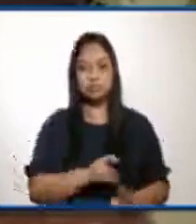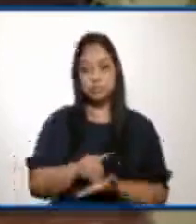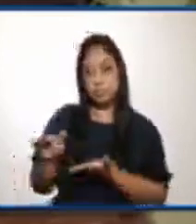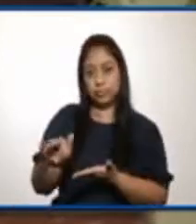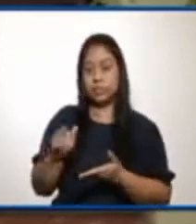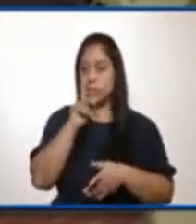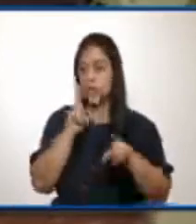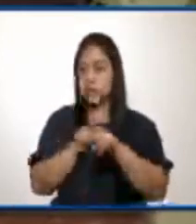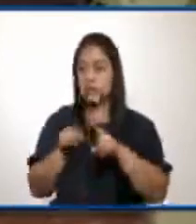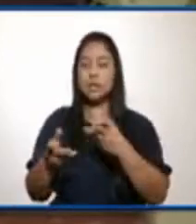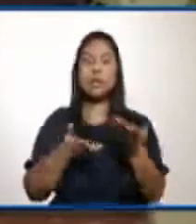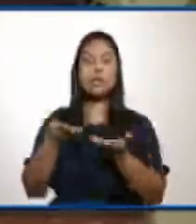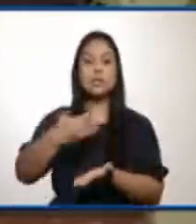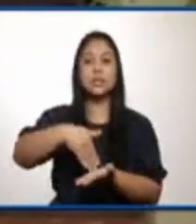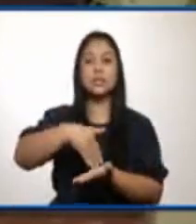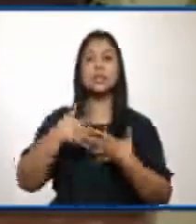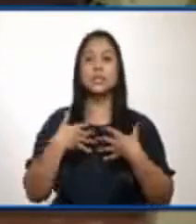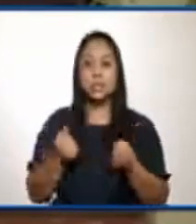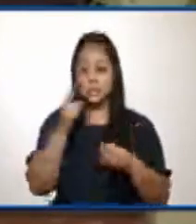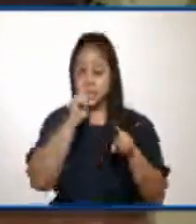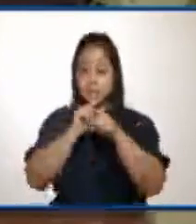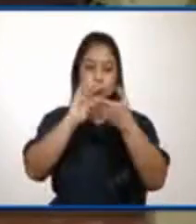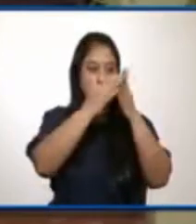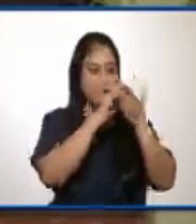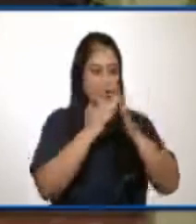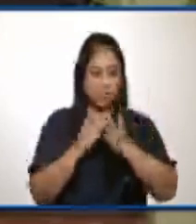tanto en los servicios de salud como a nivel comunitario.